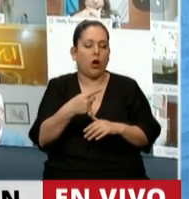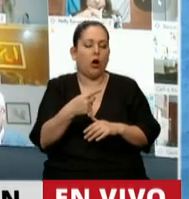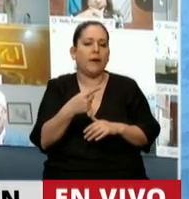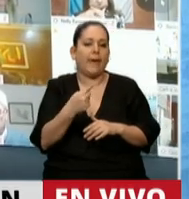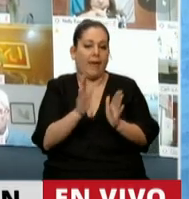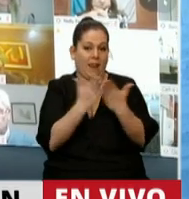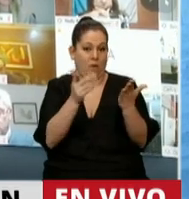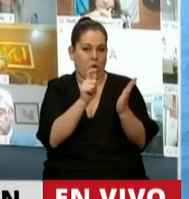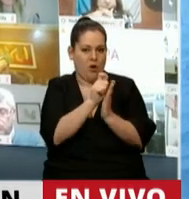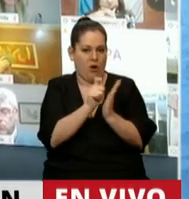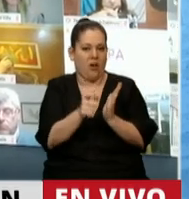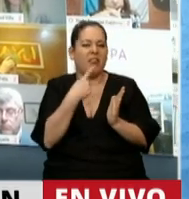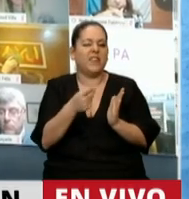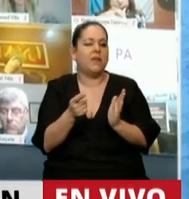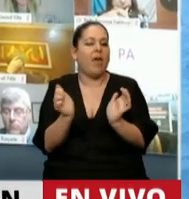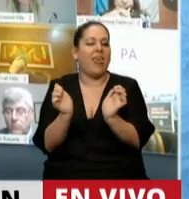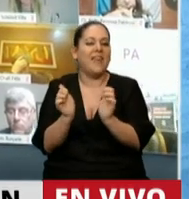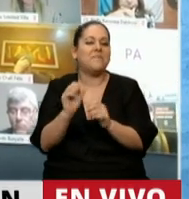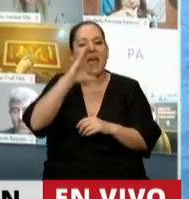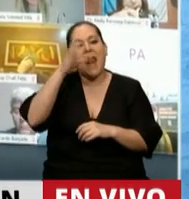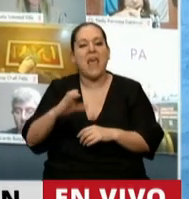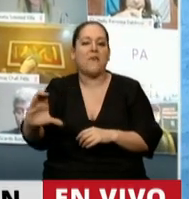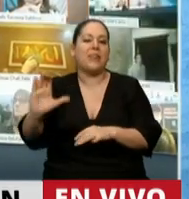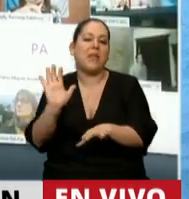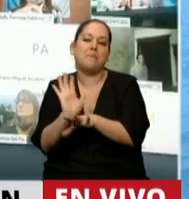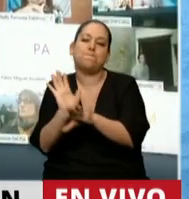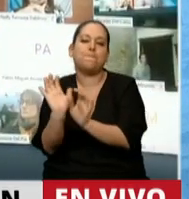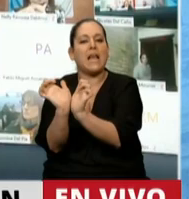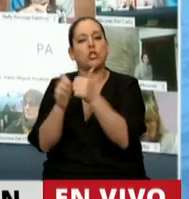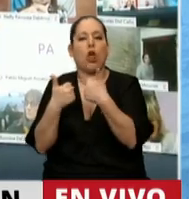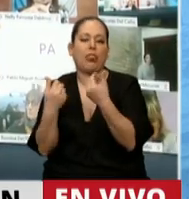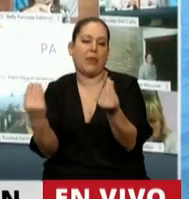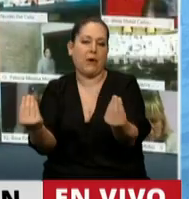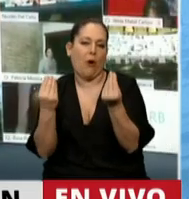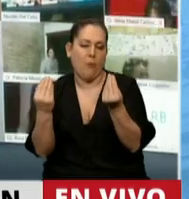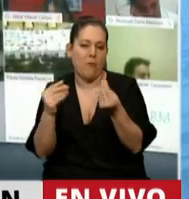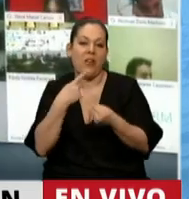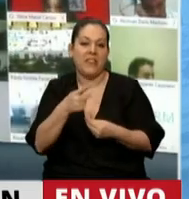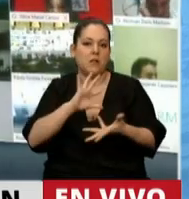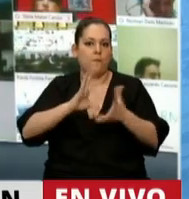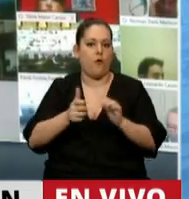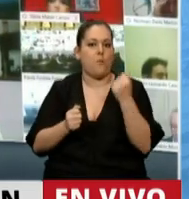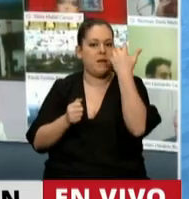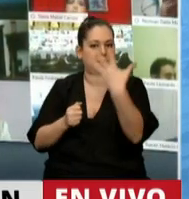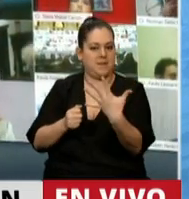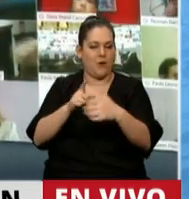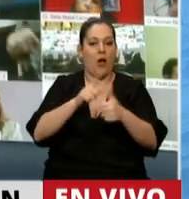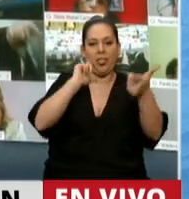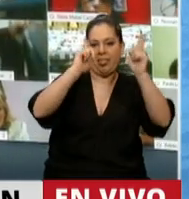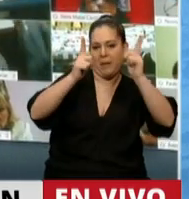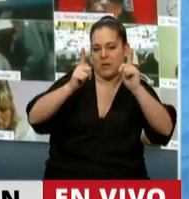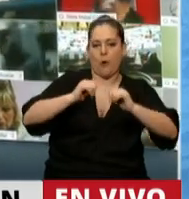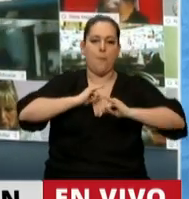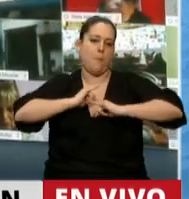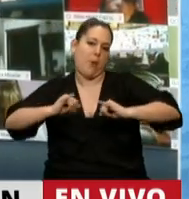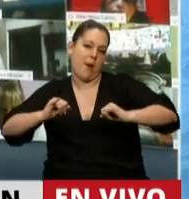de cómo se puede esconder un elefante. El filósofo dice que hay cinco maneras, la diversión, la propaganda,